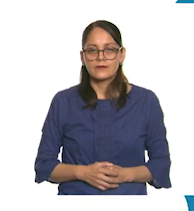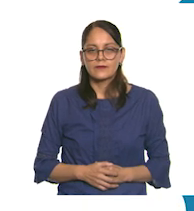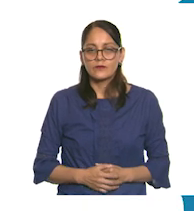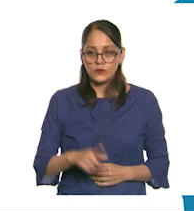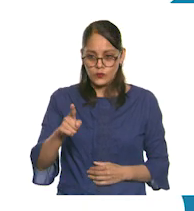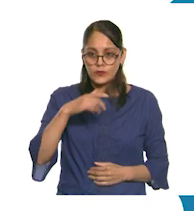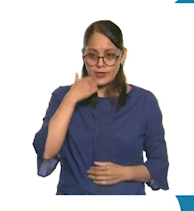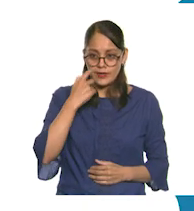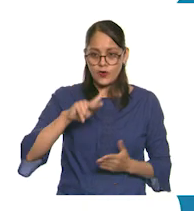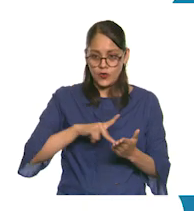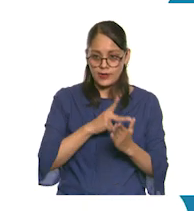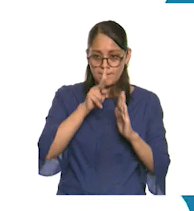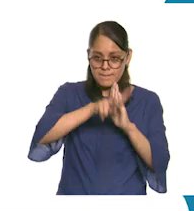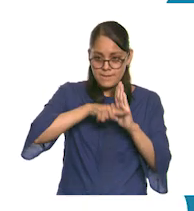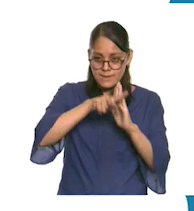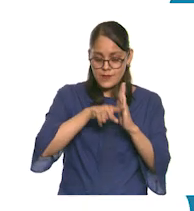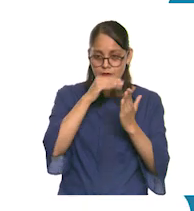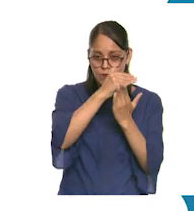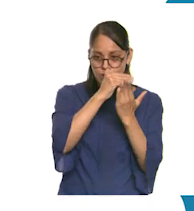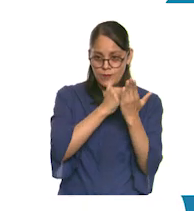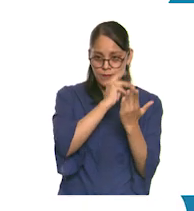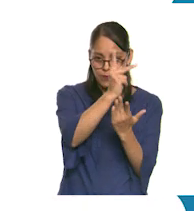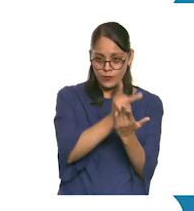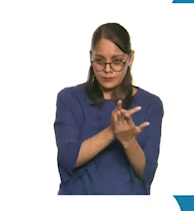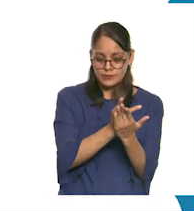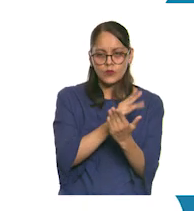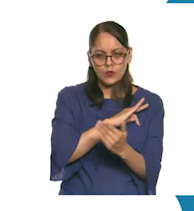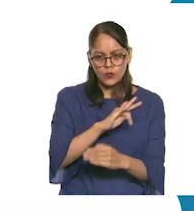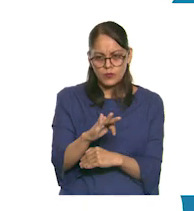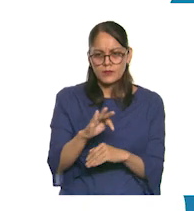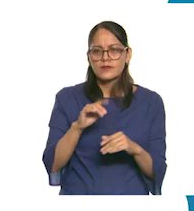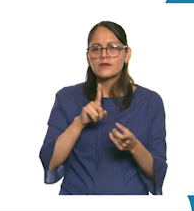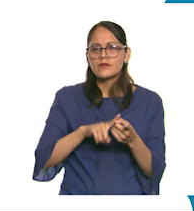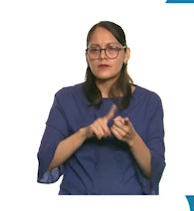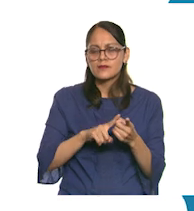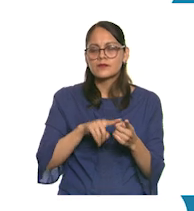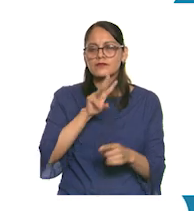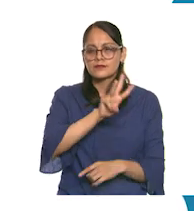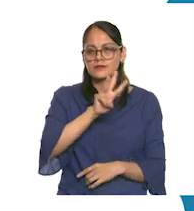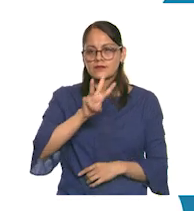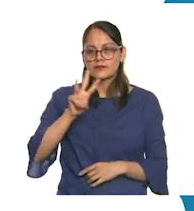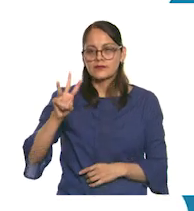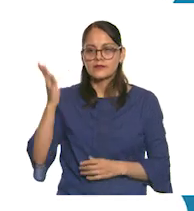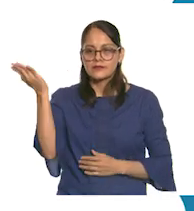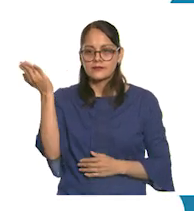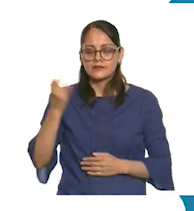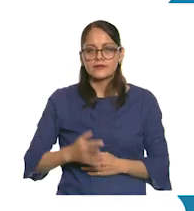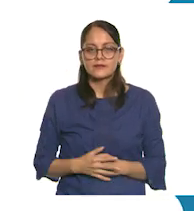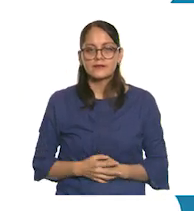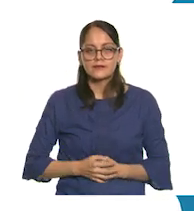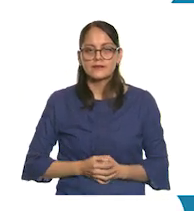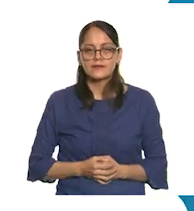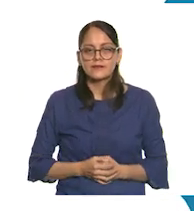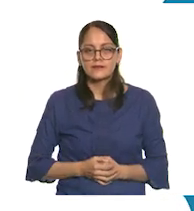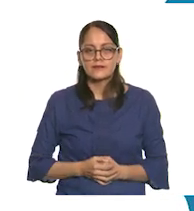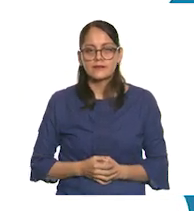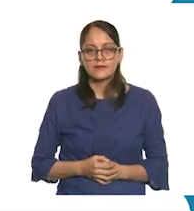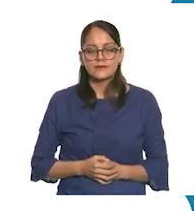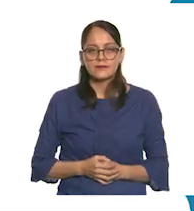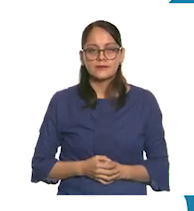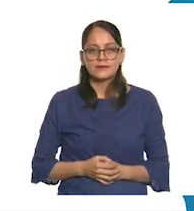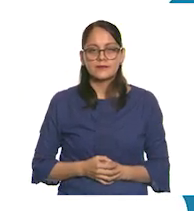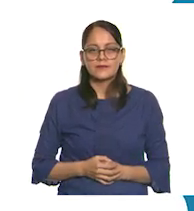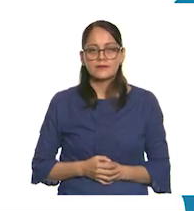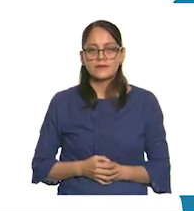Si quieres volver a ver los programas de Aprende en Casa 3, los puedes encontrar en la siguiente liga. Aprende en